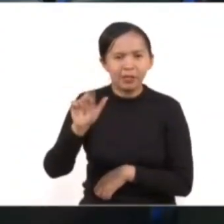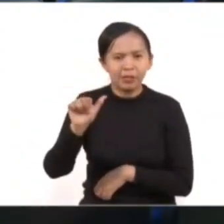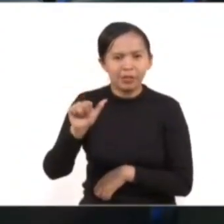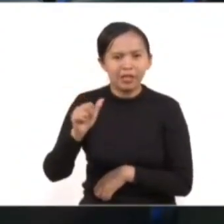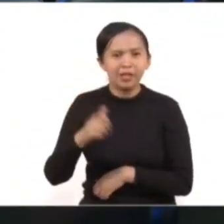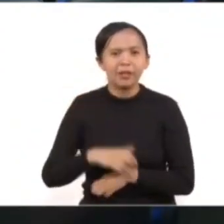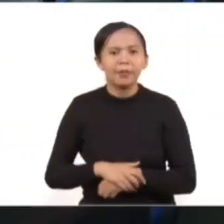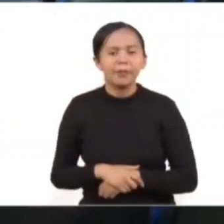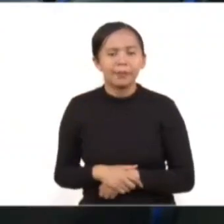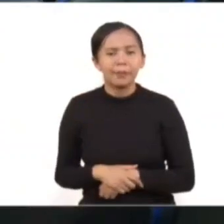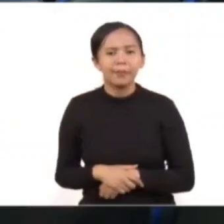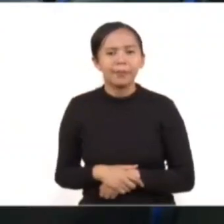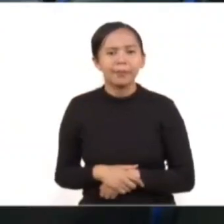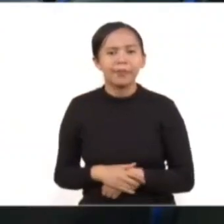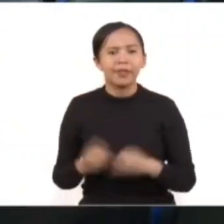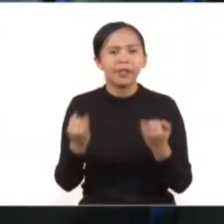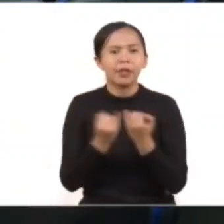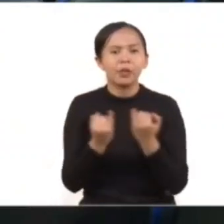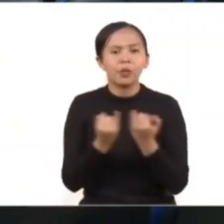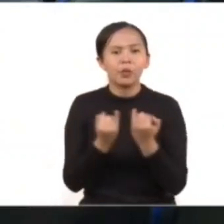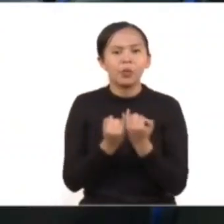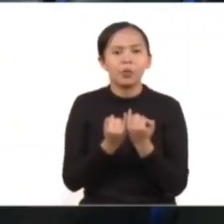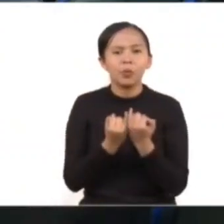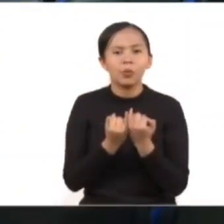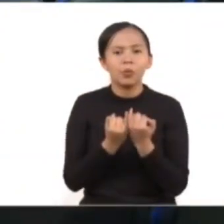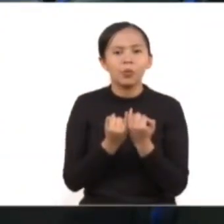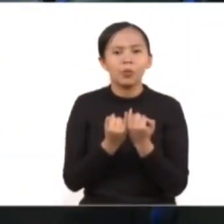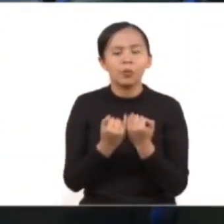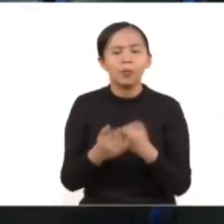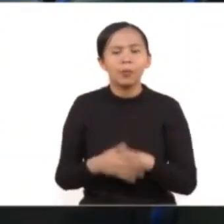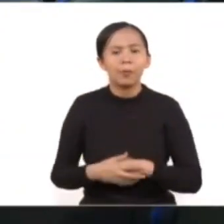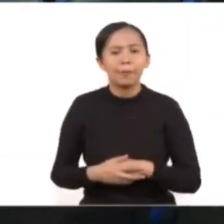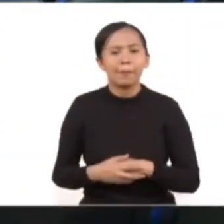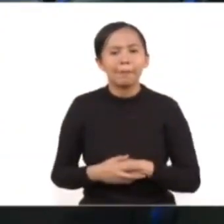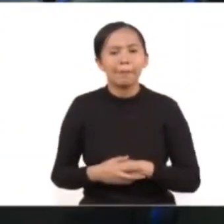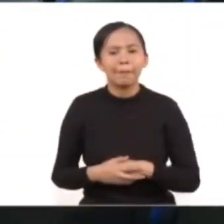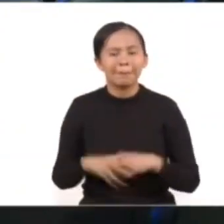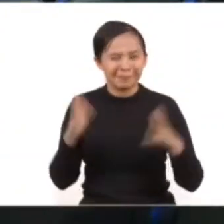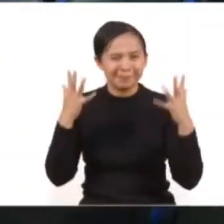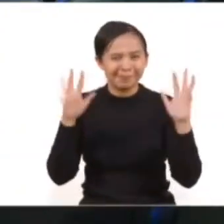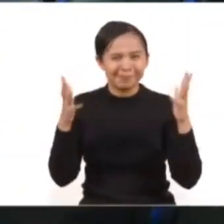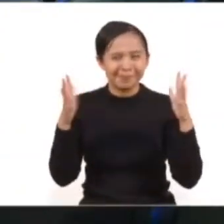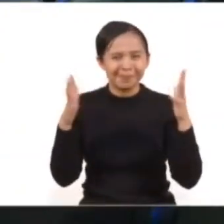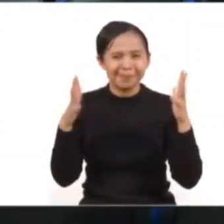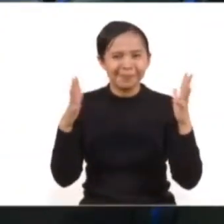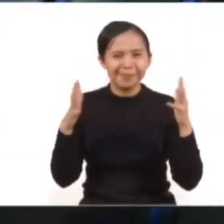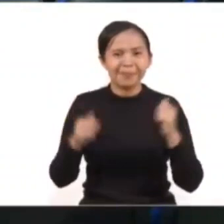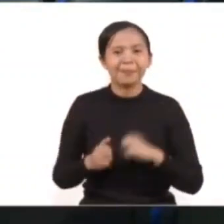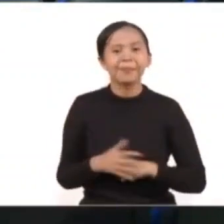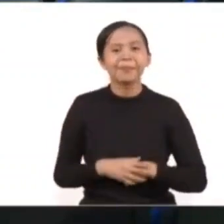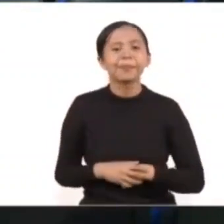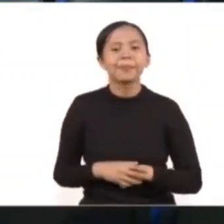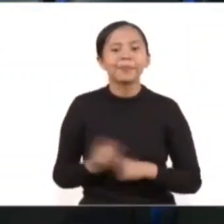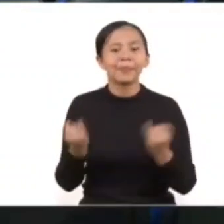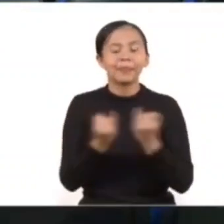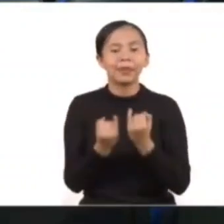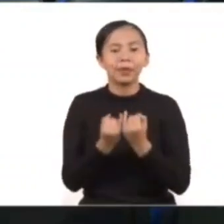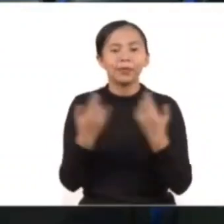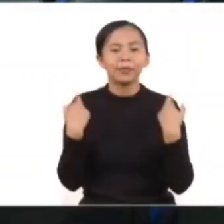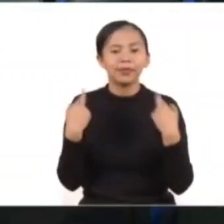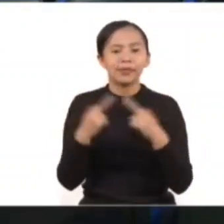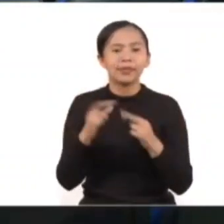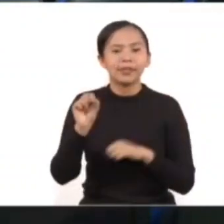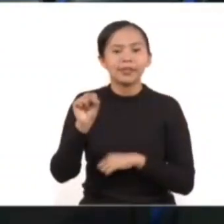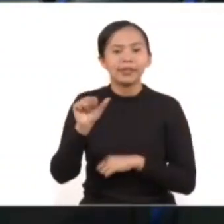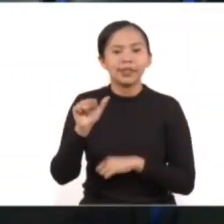Itandewi Ruiz Mondragón, así como de la maestra